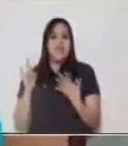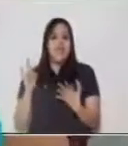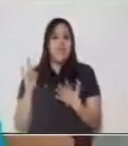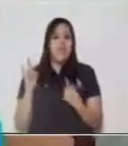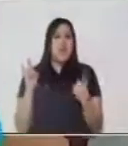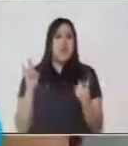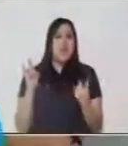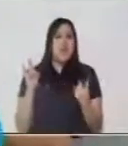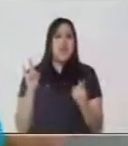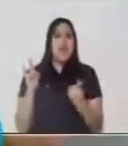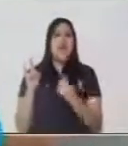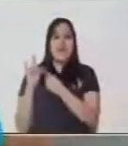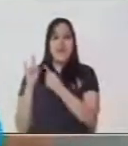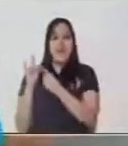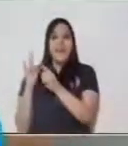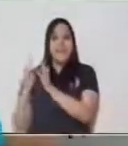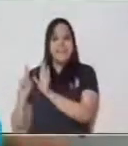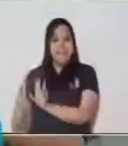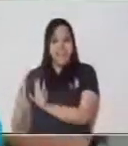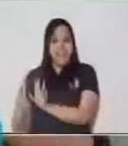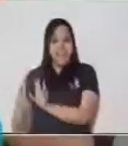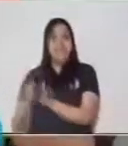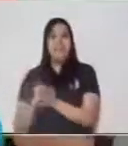Exacto, el número 8,